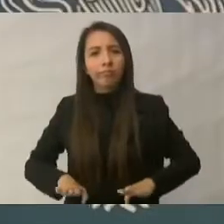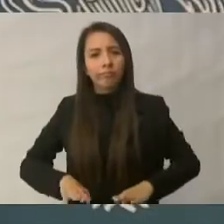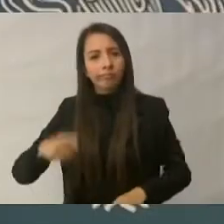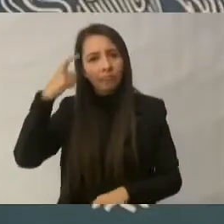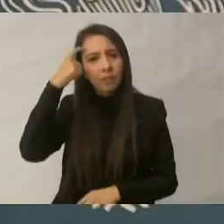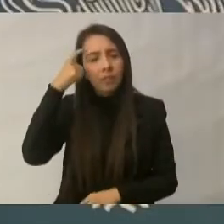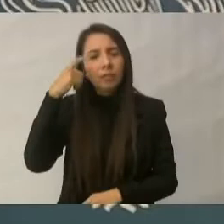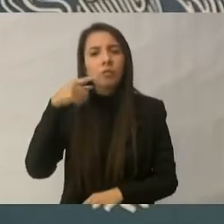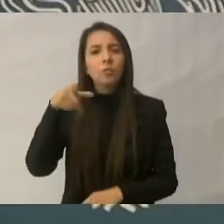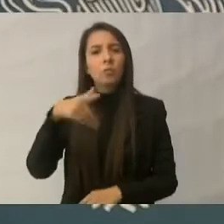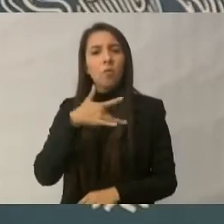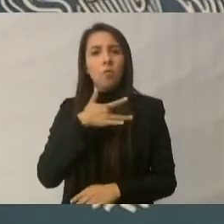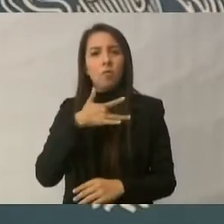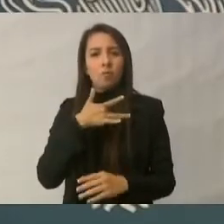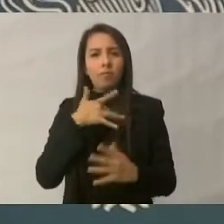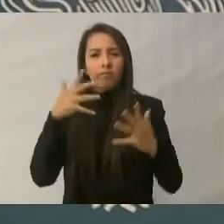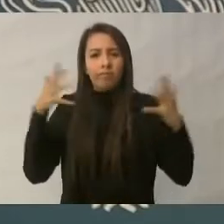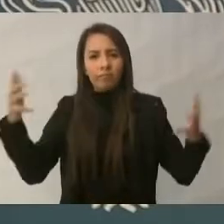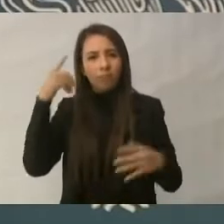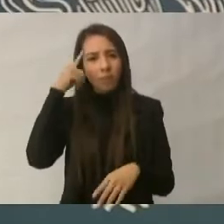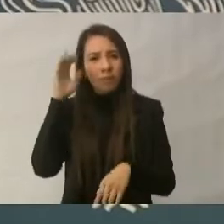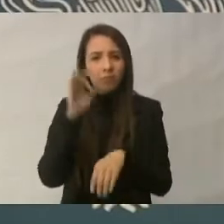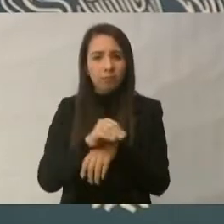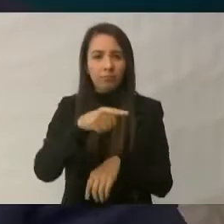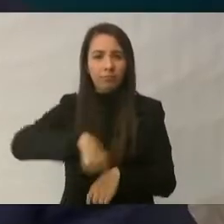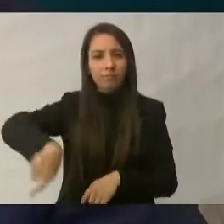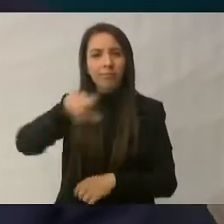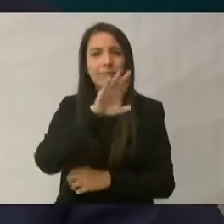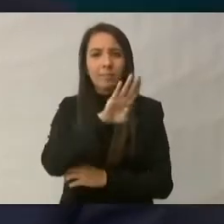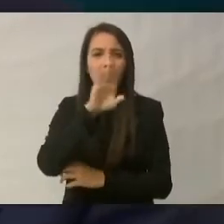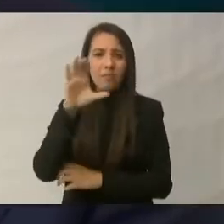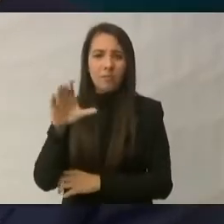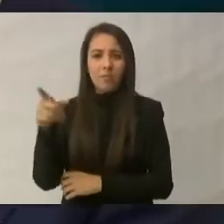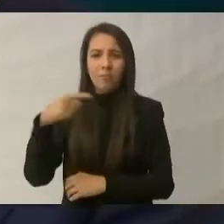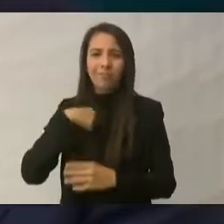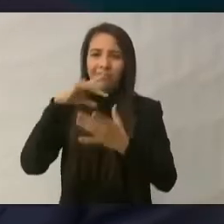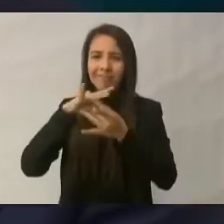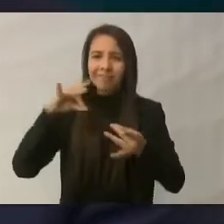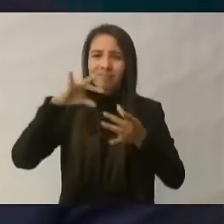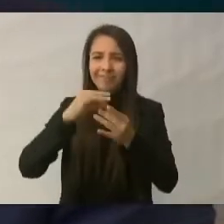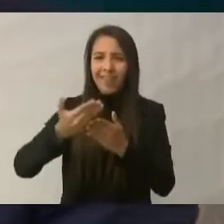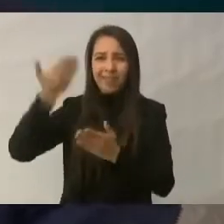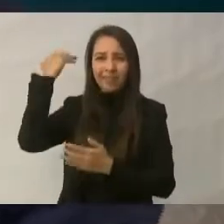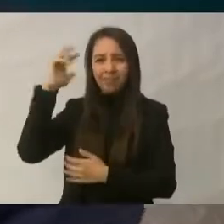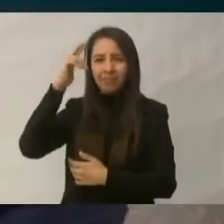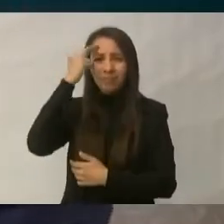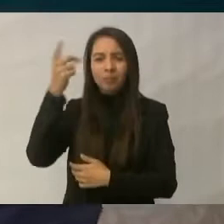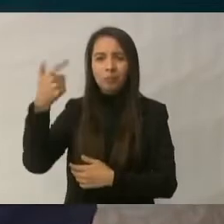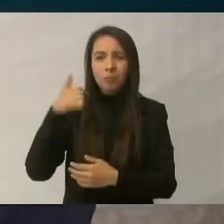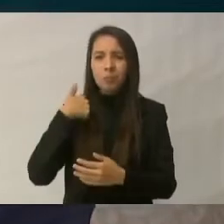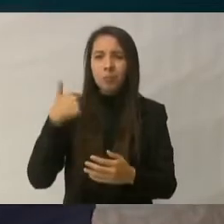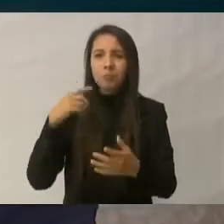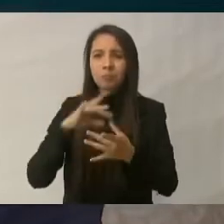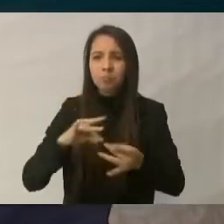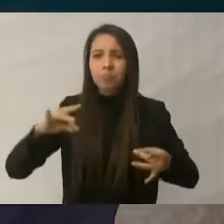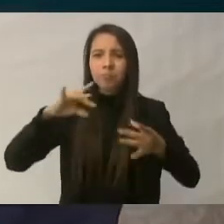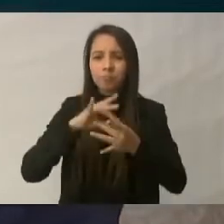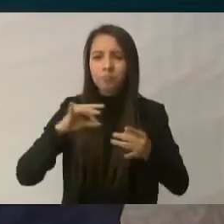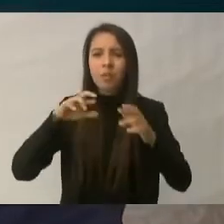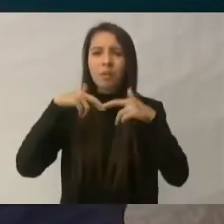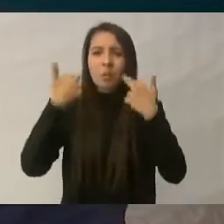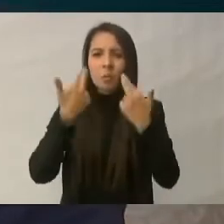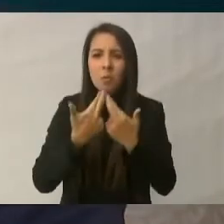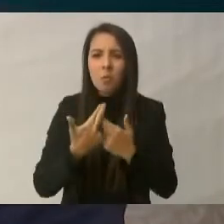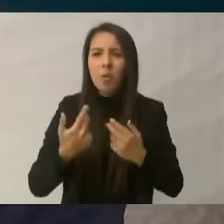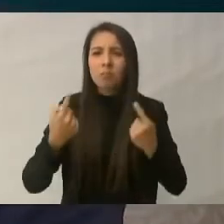corazón hacia los bajacalifornianos y todo lo que me expresó, todo lo que me ha expresado en reuniones